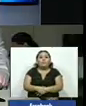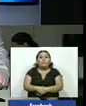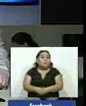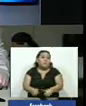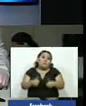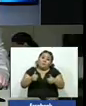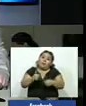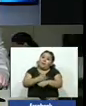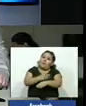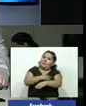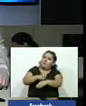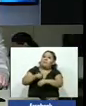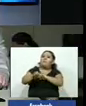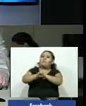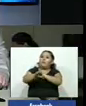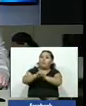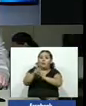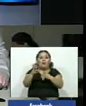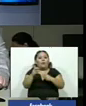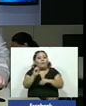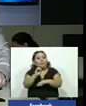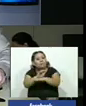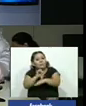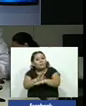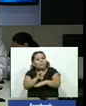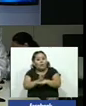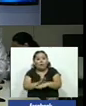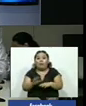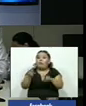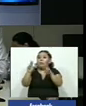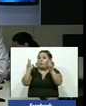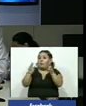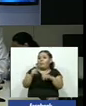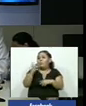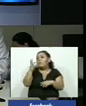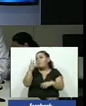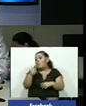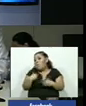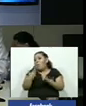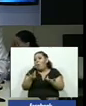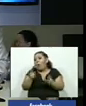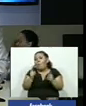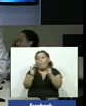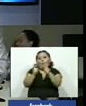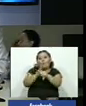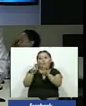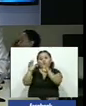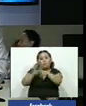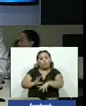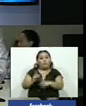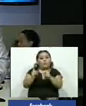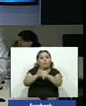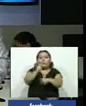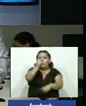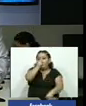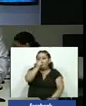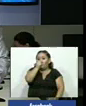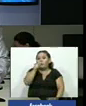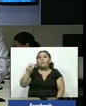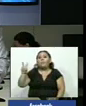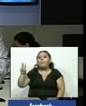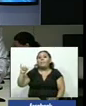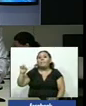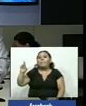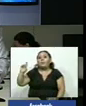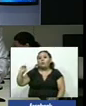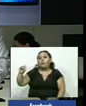bien y antes de ir a comerciales les queremos recomendar lo siguiente que el pronóstico del día no te detenga cambie el clima y la gripe con virogrip el tratamiento